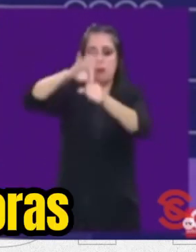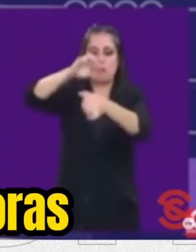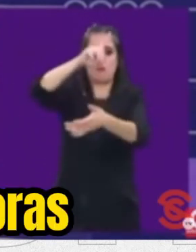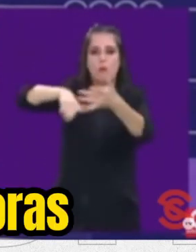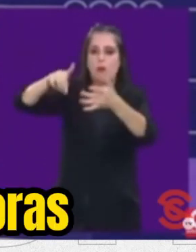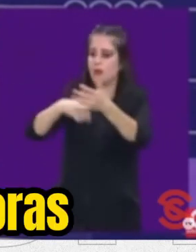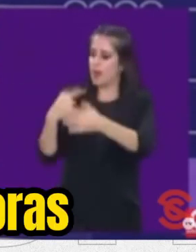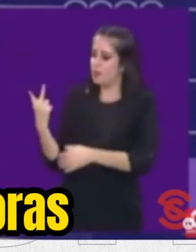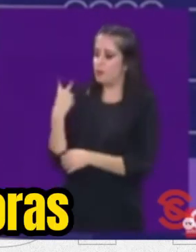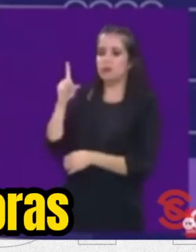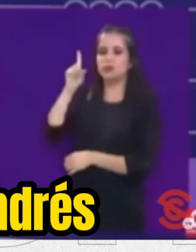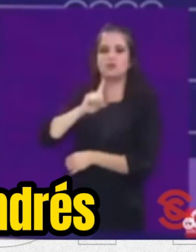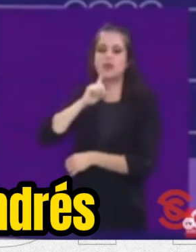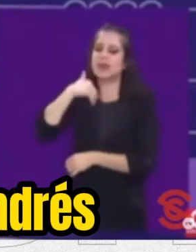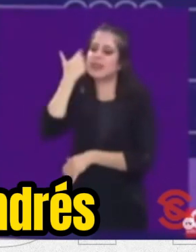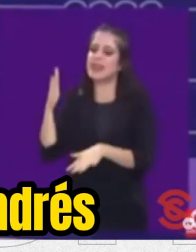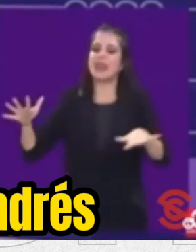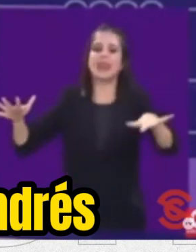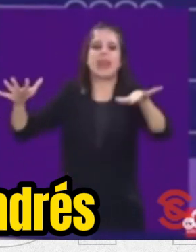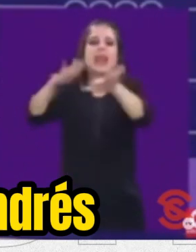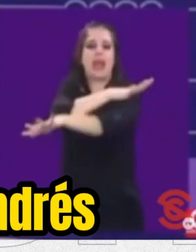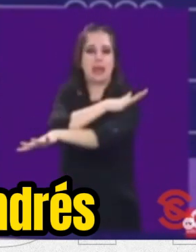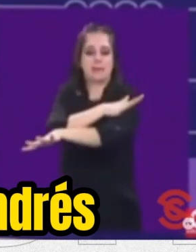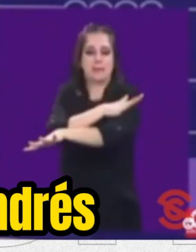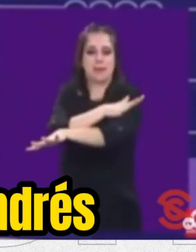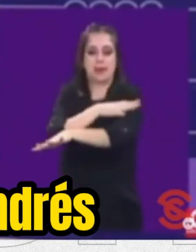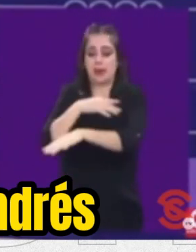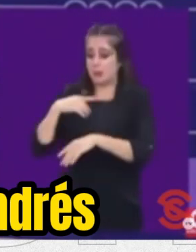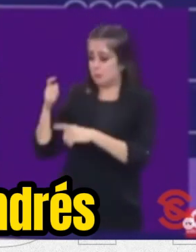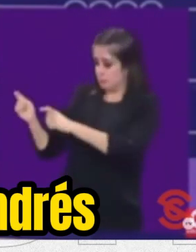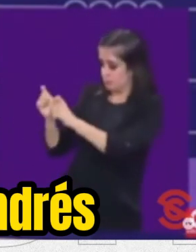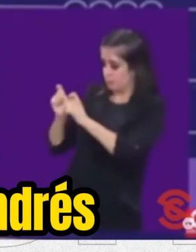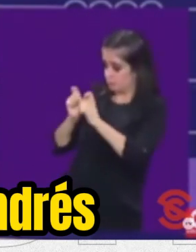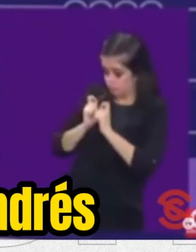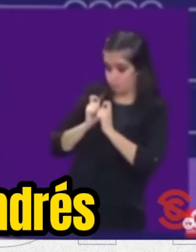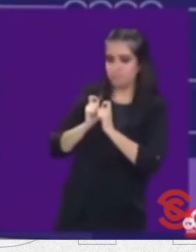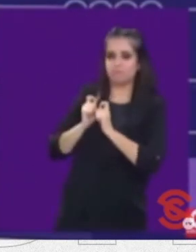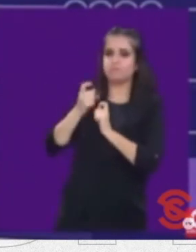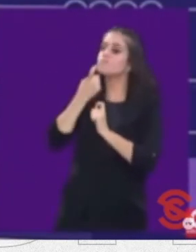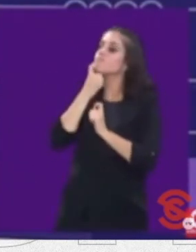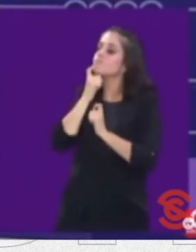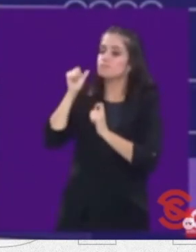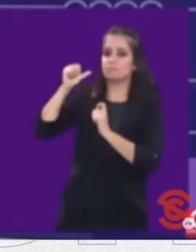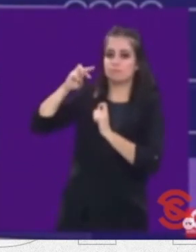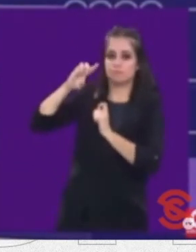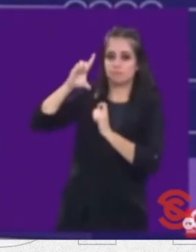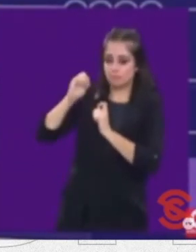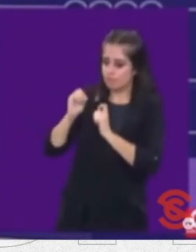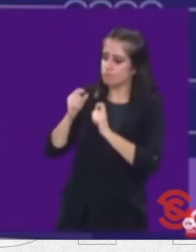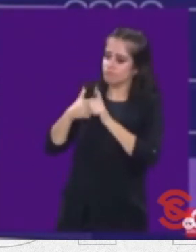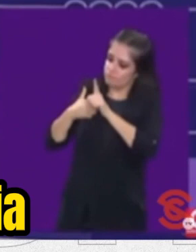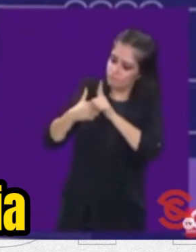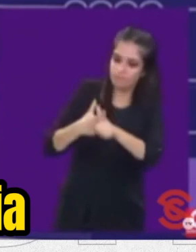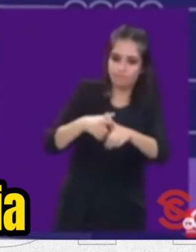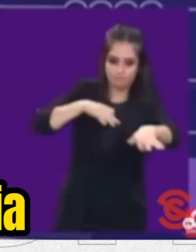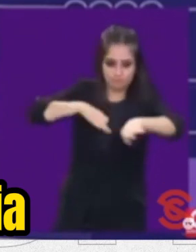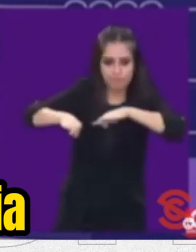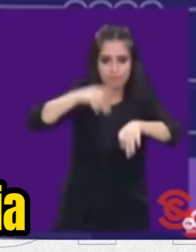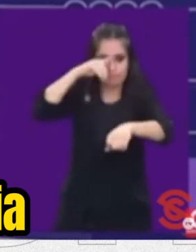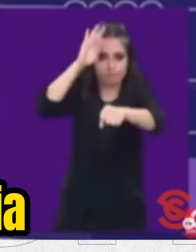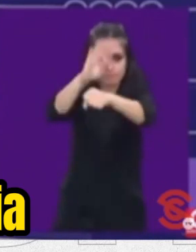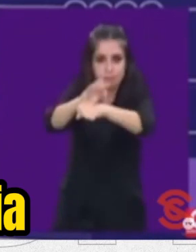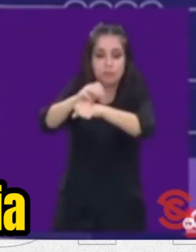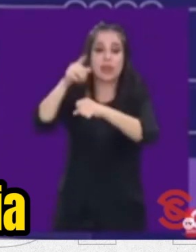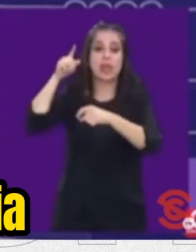mujeres transformadoras. Que vamos a continuar el legado de Andrés Manuel López Obrador. Vota por